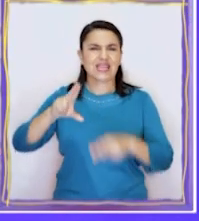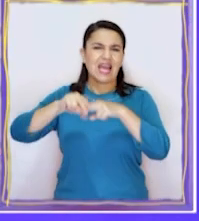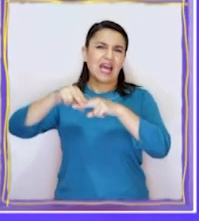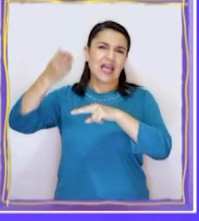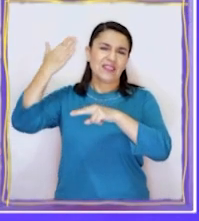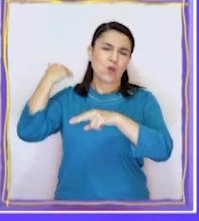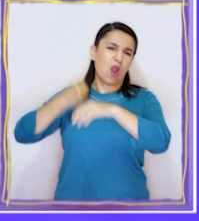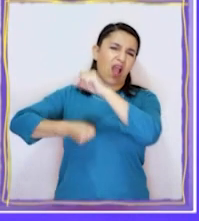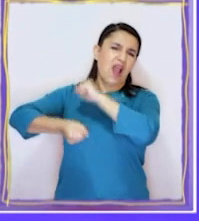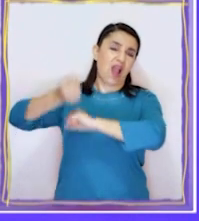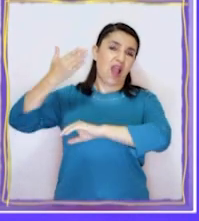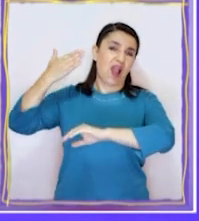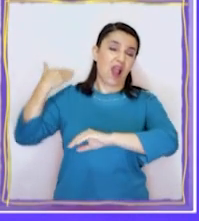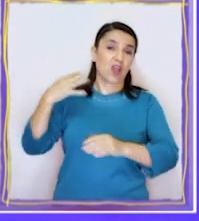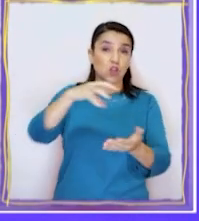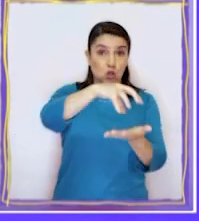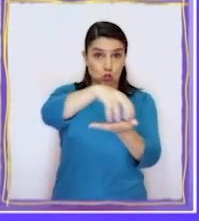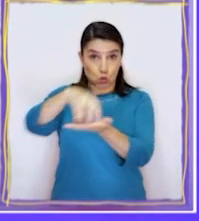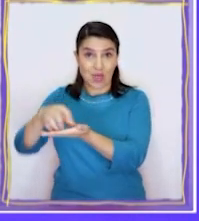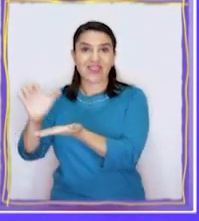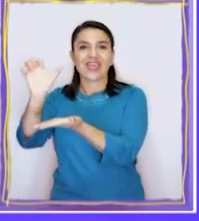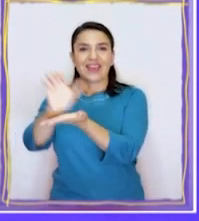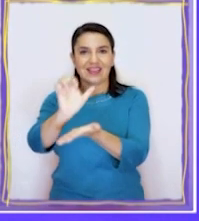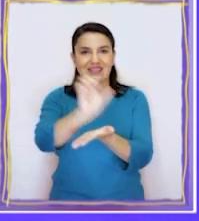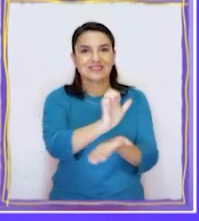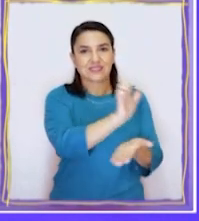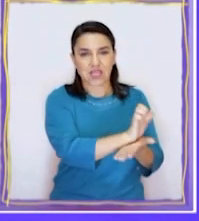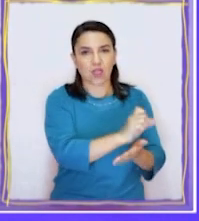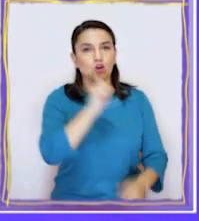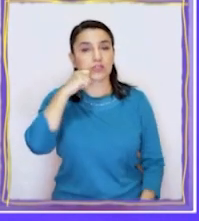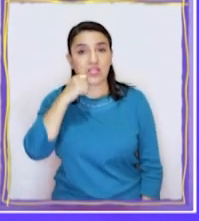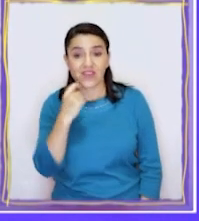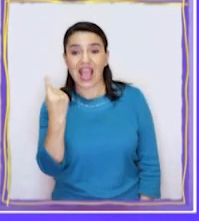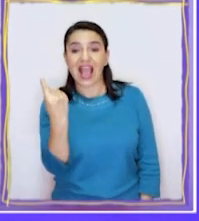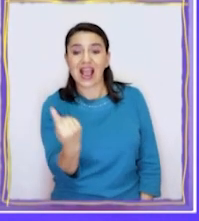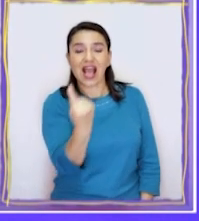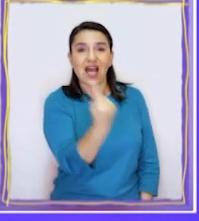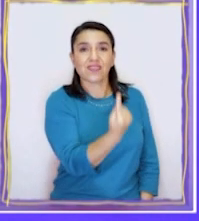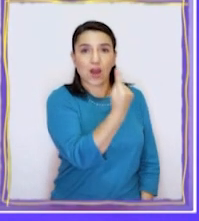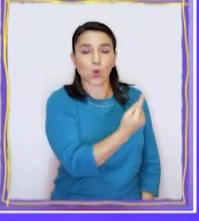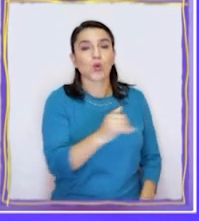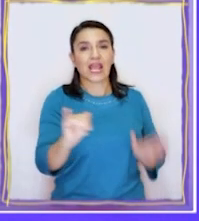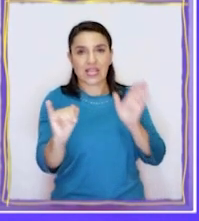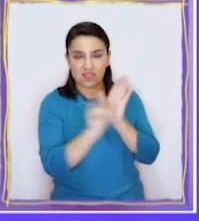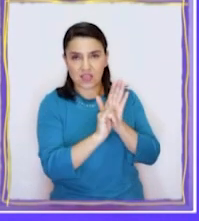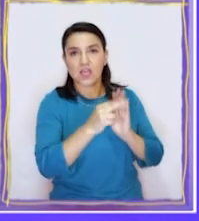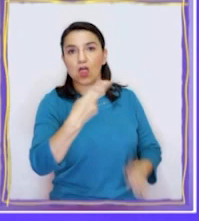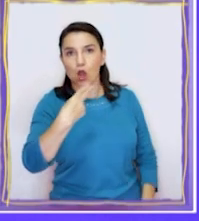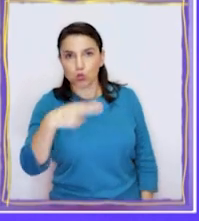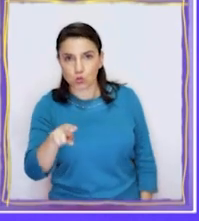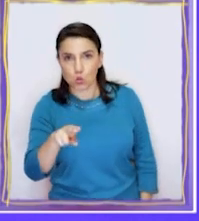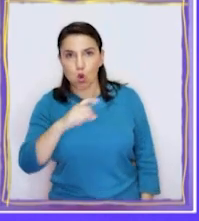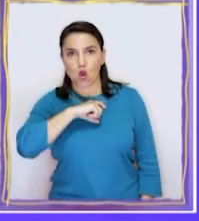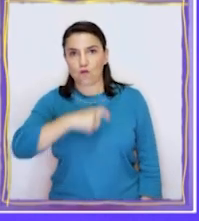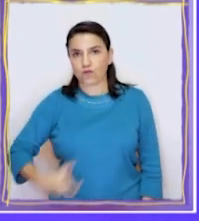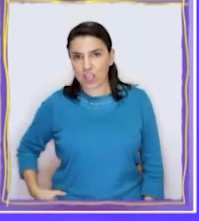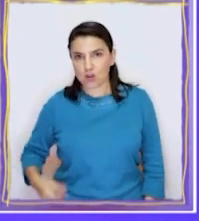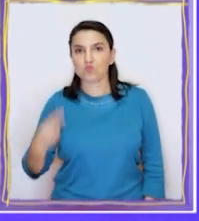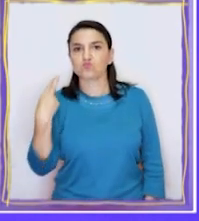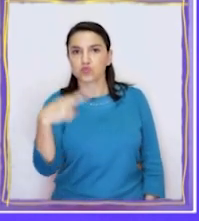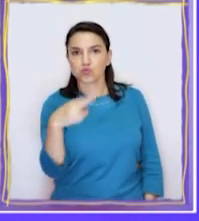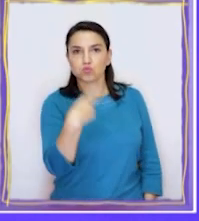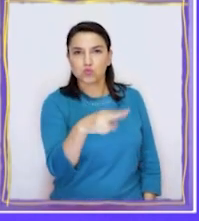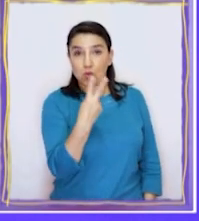hace muchos siglos atrás, eran ciudades-estados. Es decir, cada ciudad tenía su identidad y su propio gobierno.